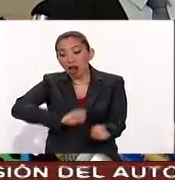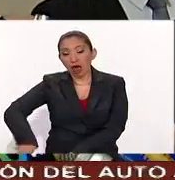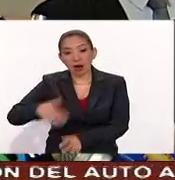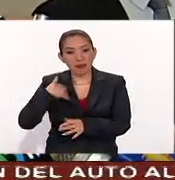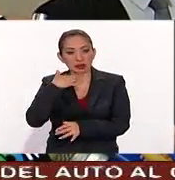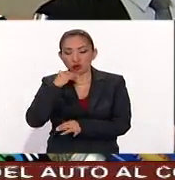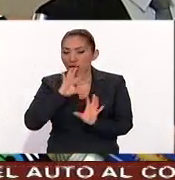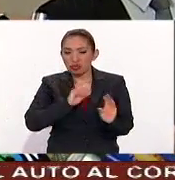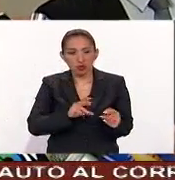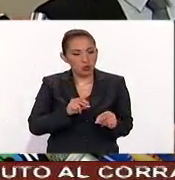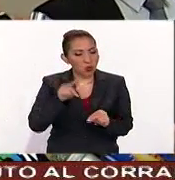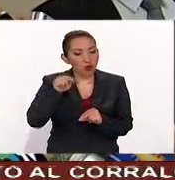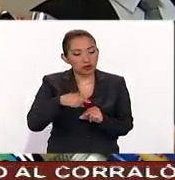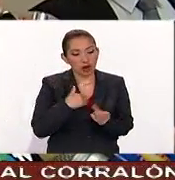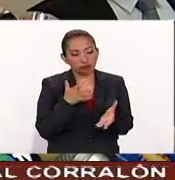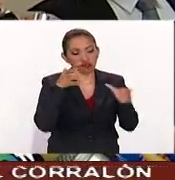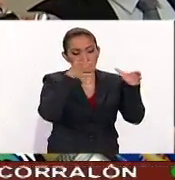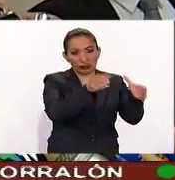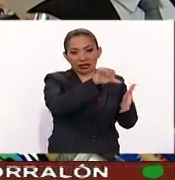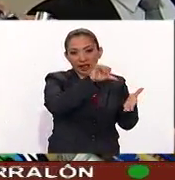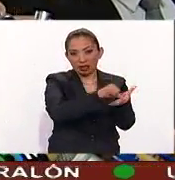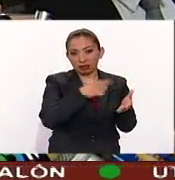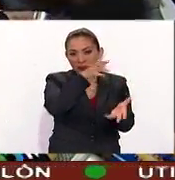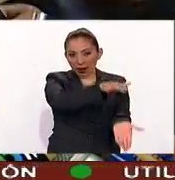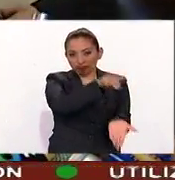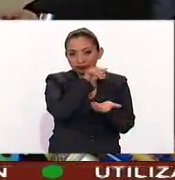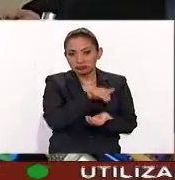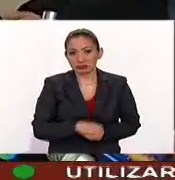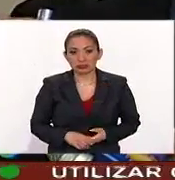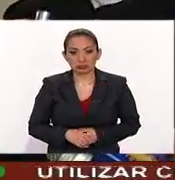entreguen así, sino que los lleven a estos centros de acopio.